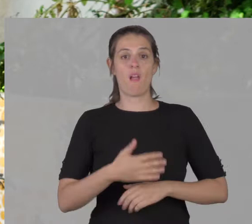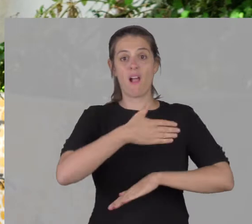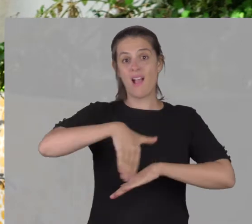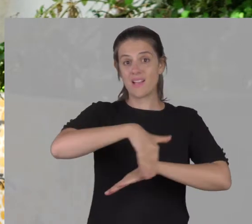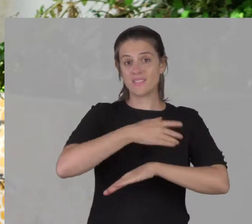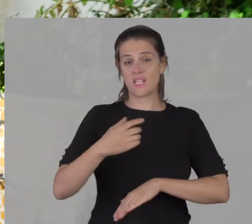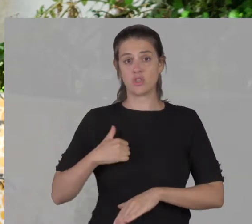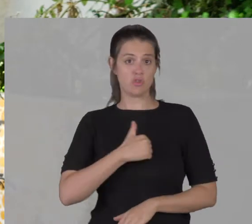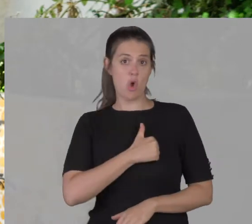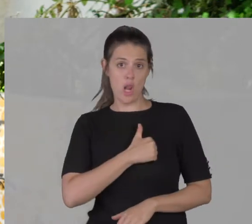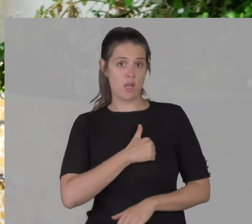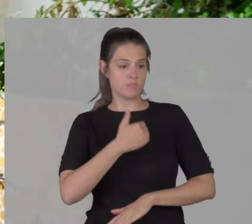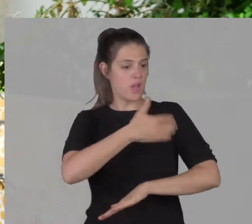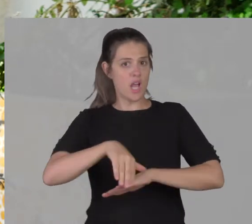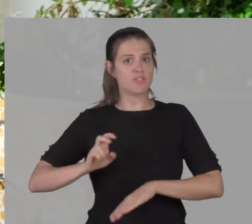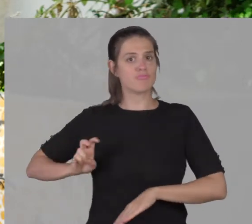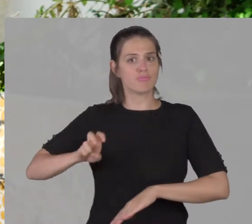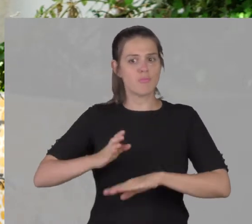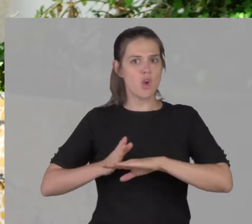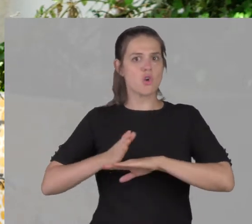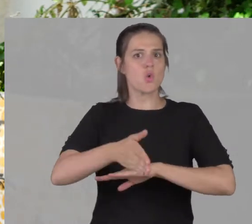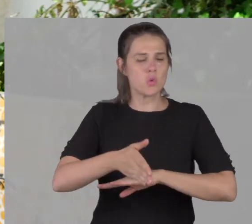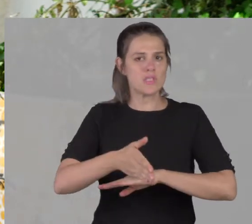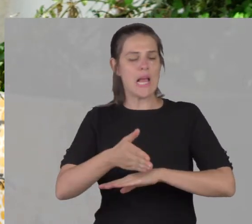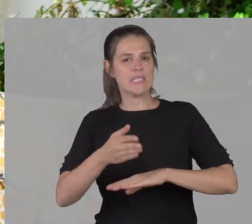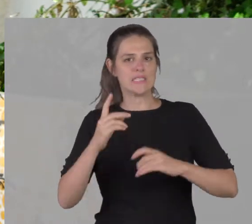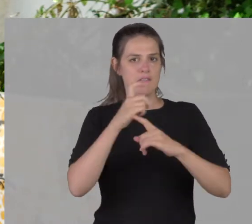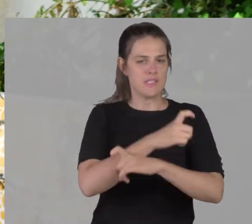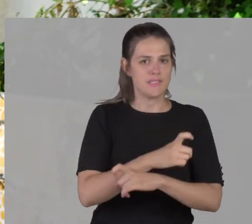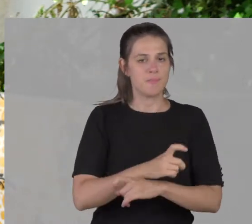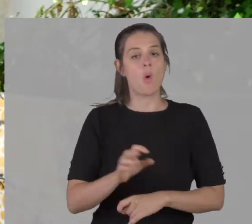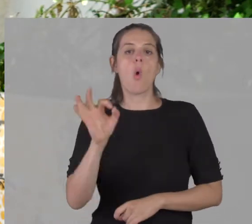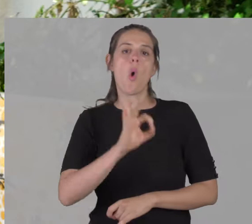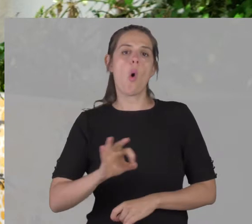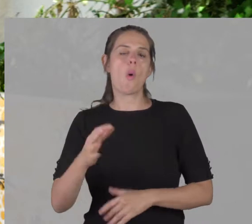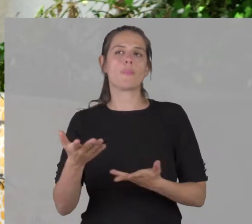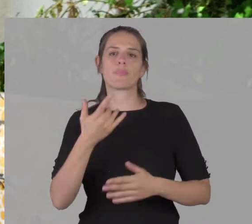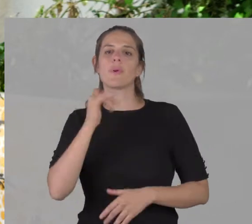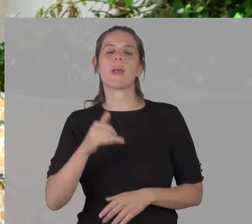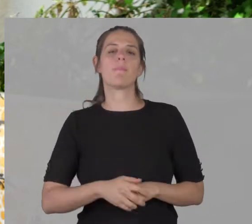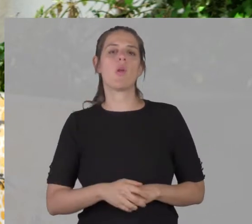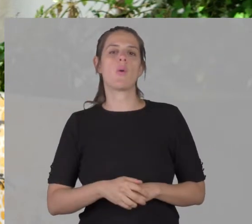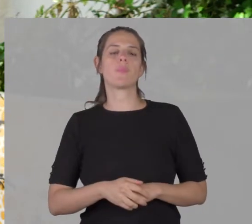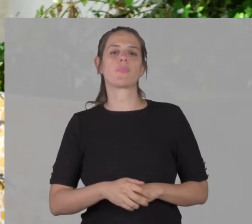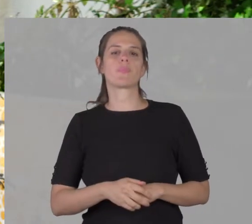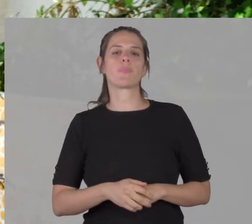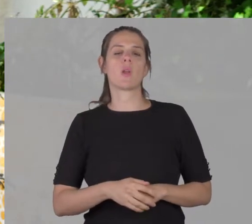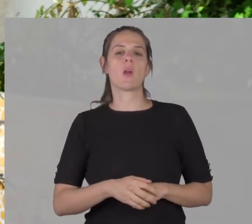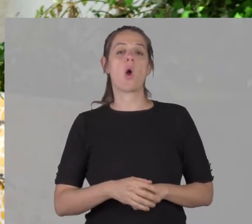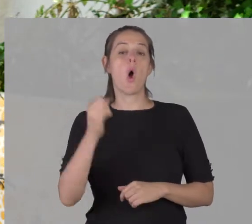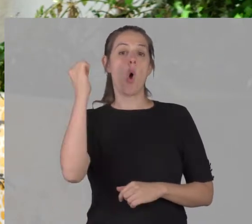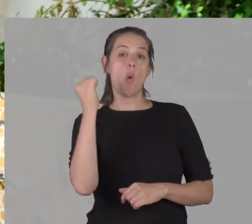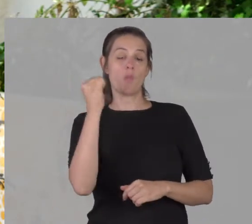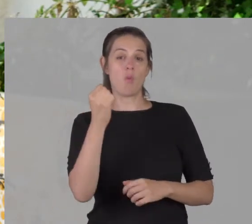a la hora de viajar en la calle sola, los cruces o, por ejemplo, si estoy